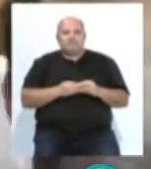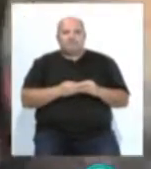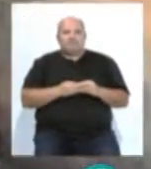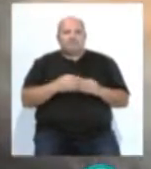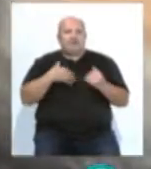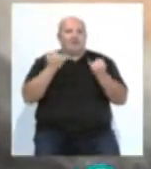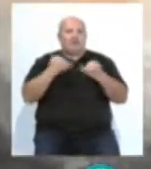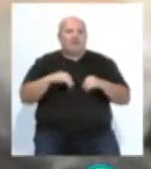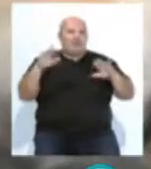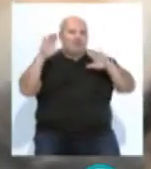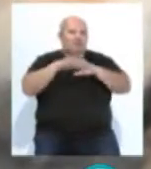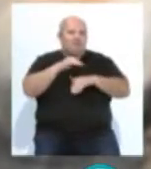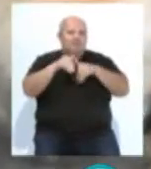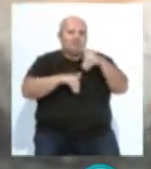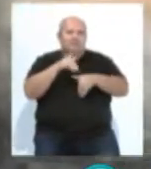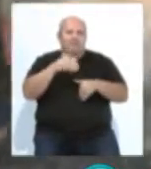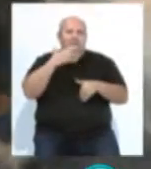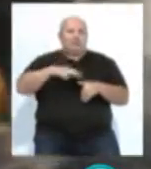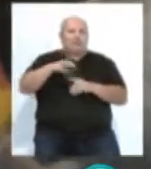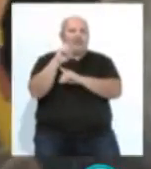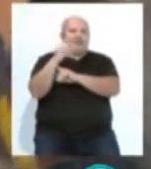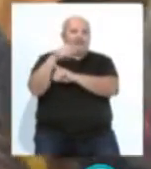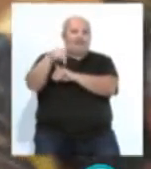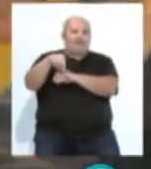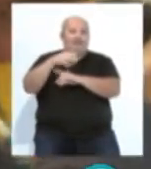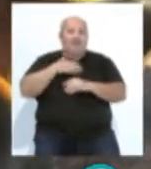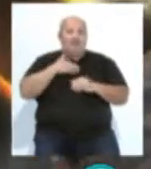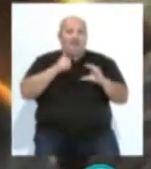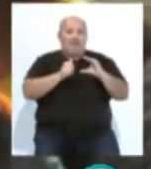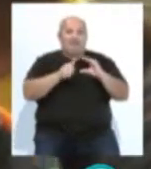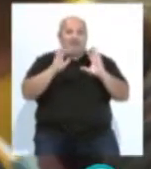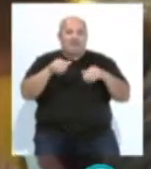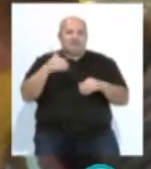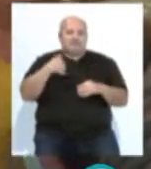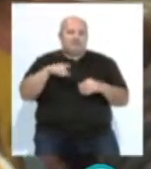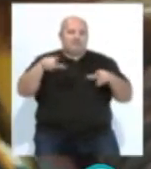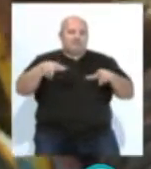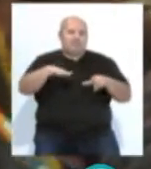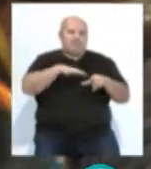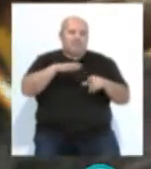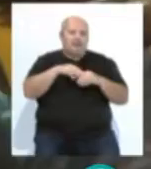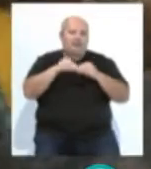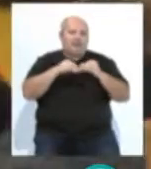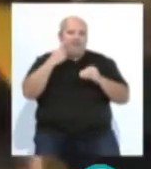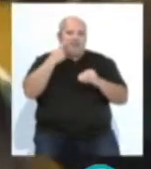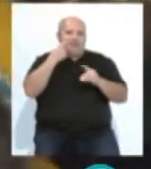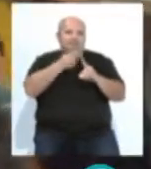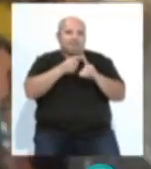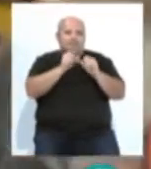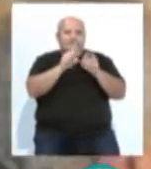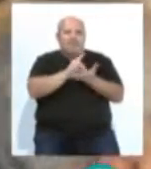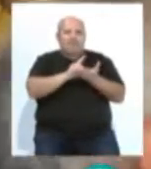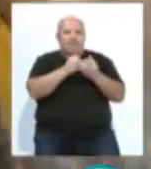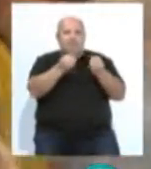La fiesta en la noche electoral se celebró en la caleta donde adelante Cádiz situaba su cuartel general para hacer el seguimiento a los datos